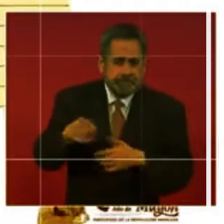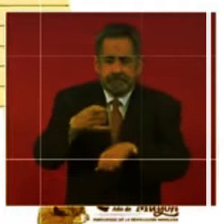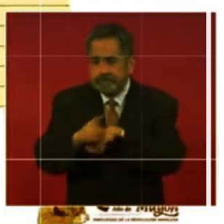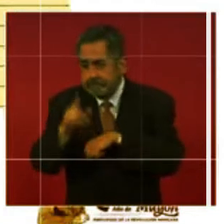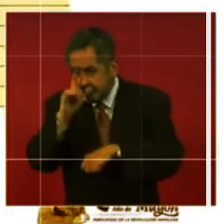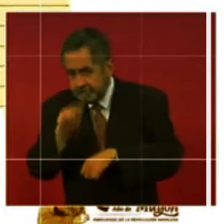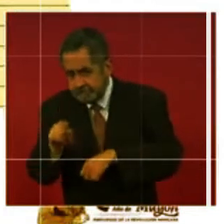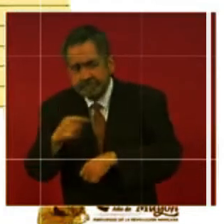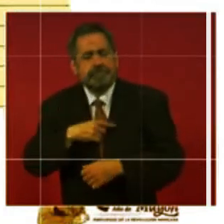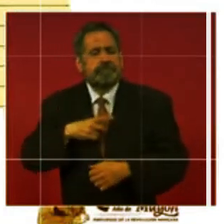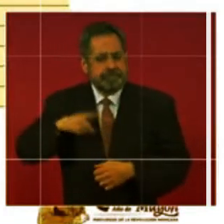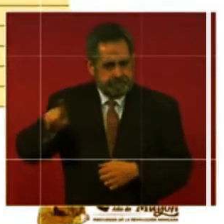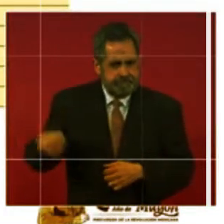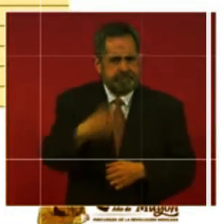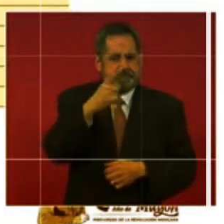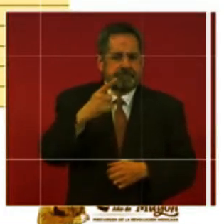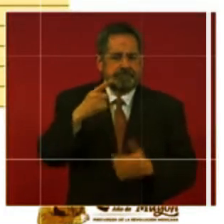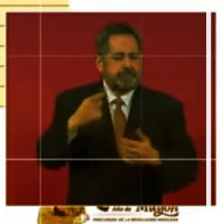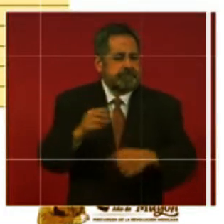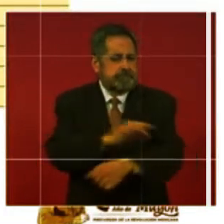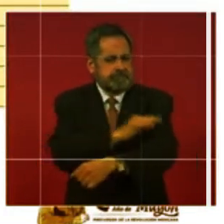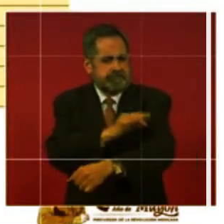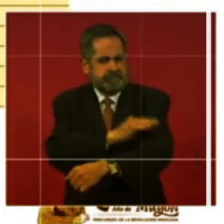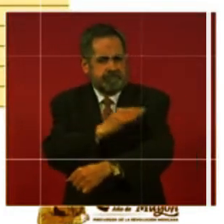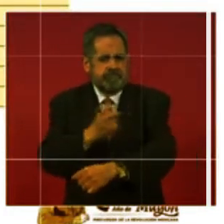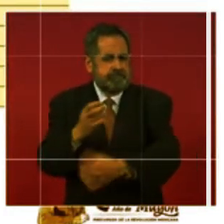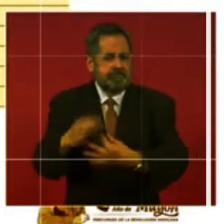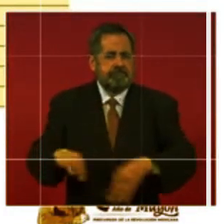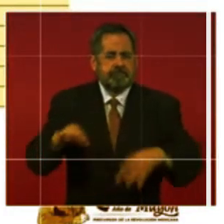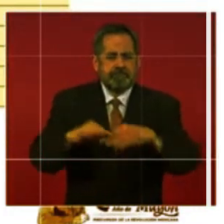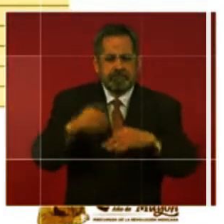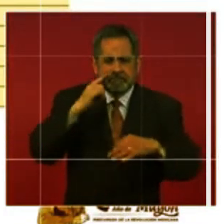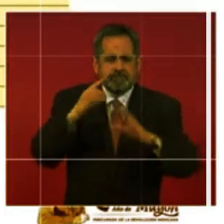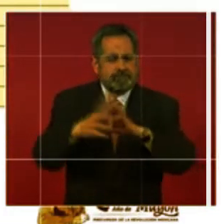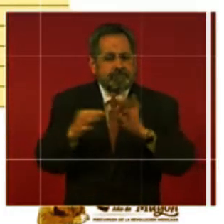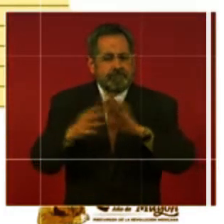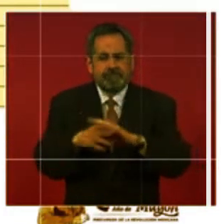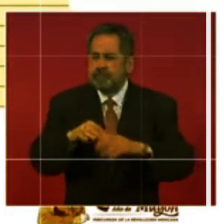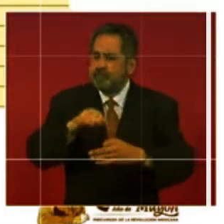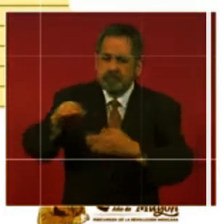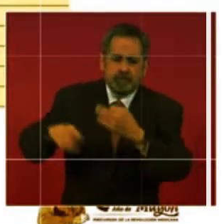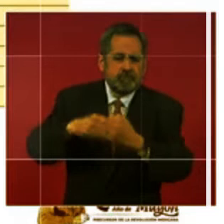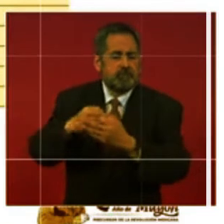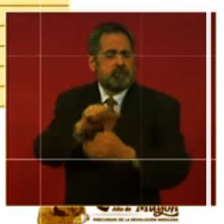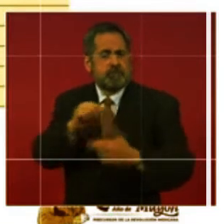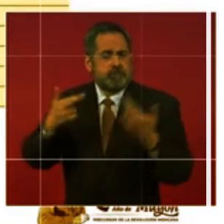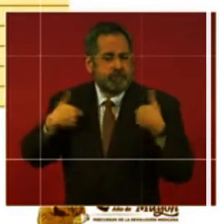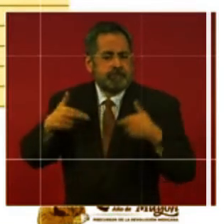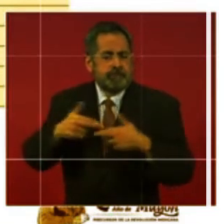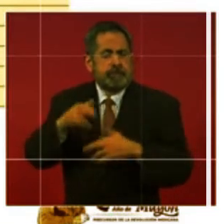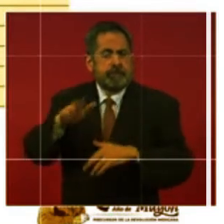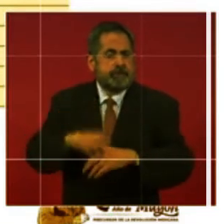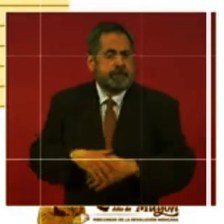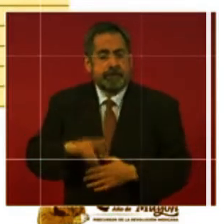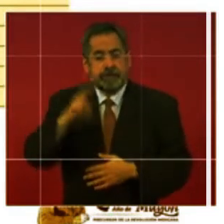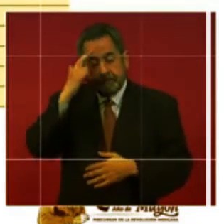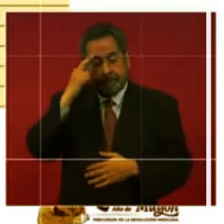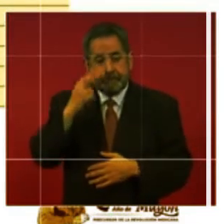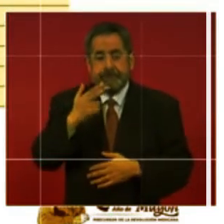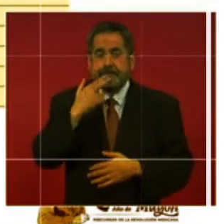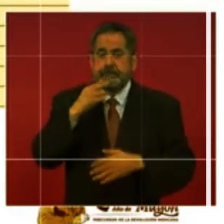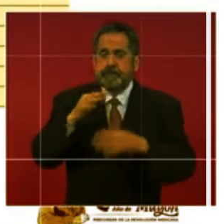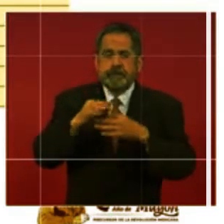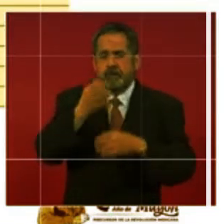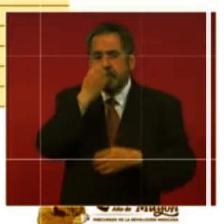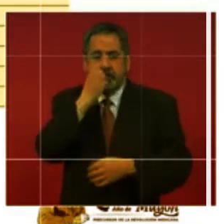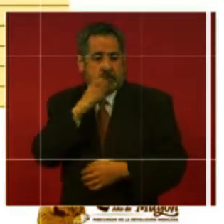sí es necesario y es prioritario que tengan esa vacunación todo el personal educativo, recordemos que eso fue para públicas y